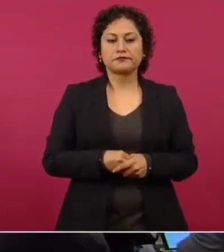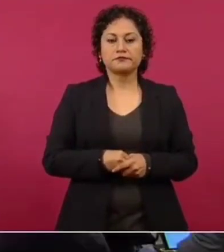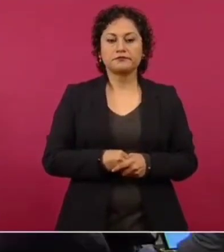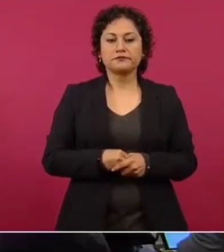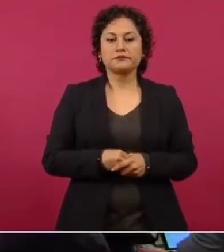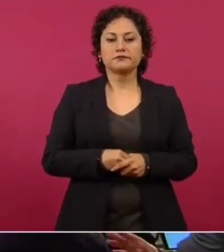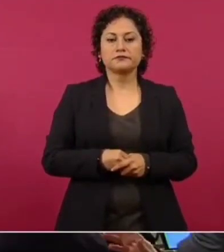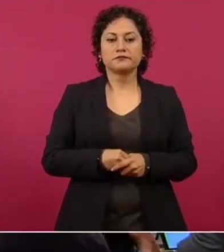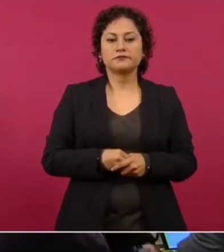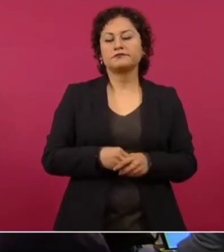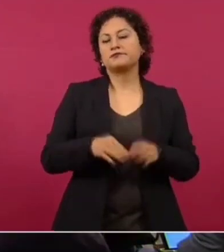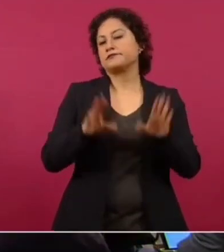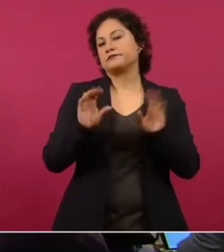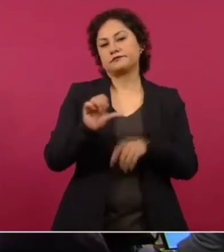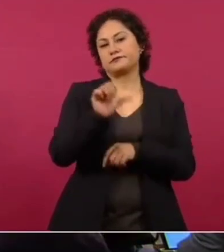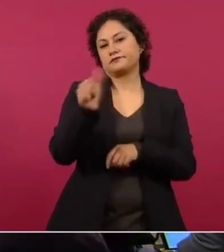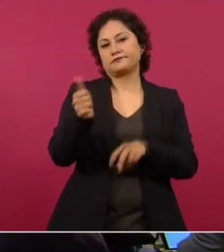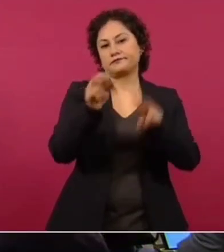Bueno, esa es otra cosa.